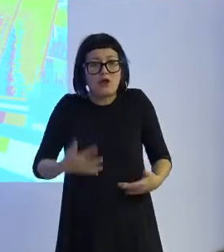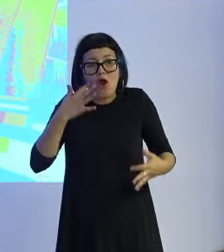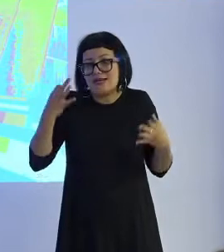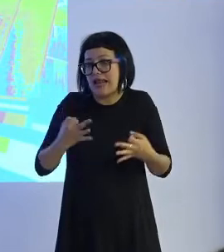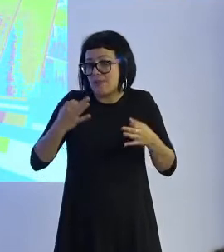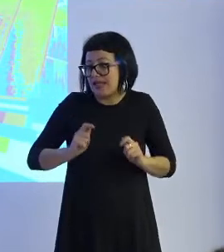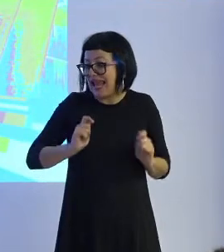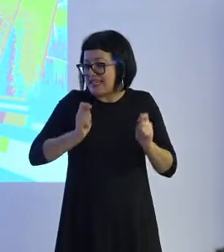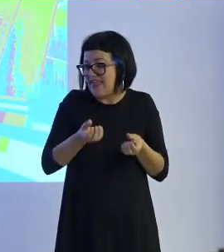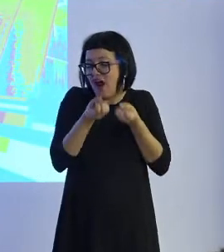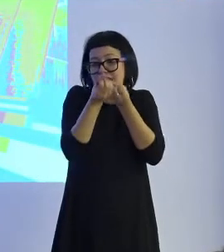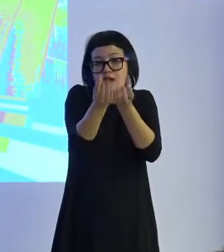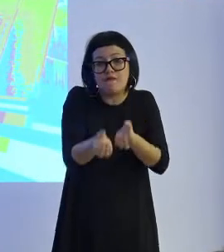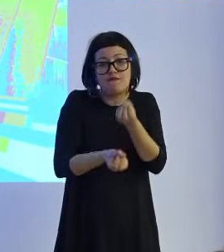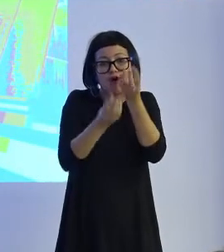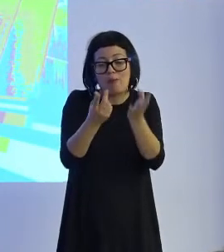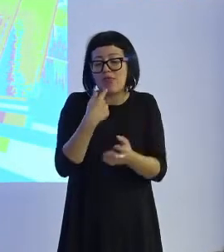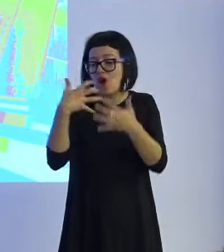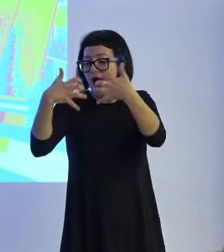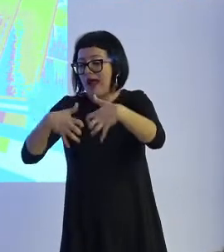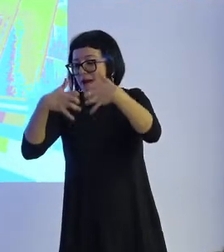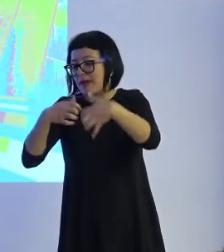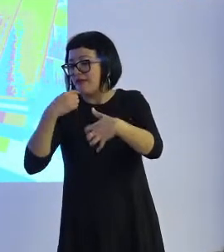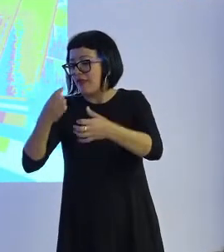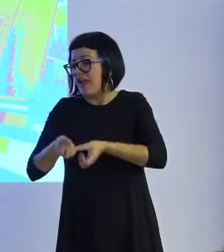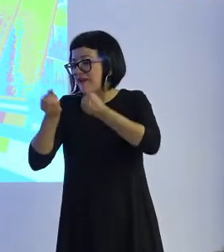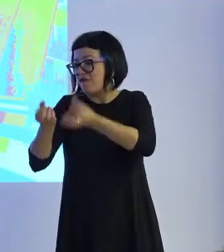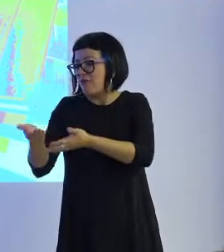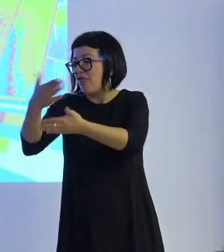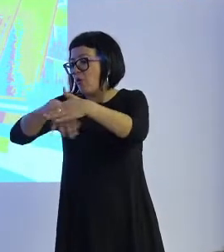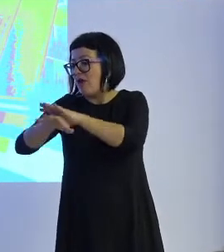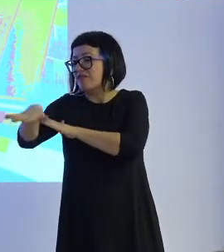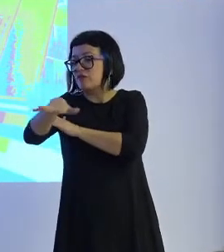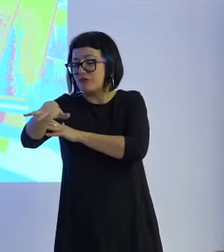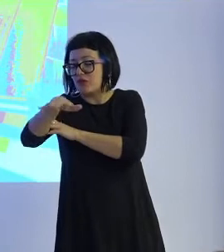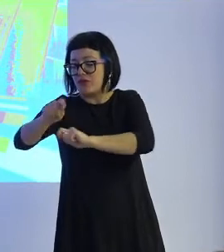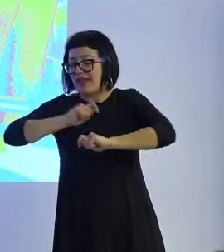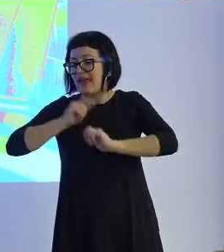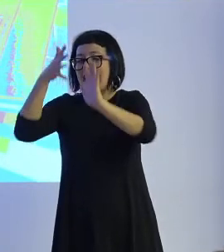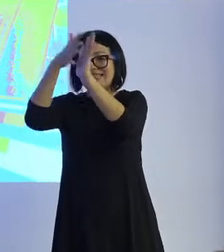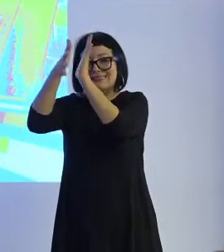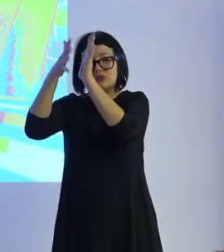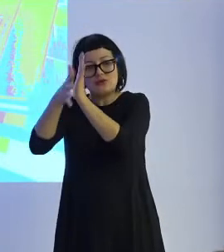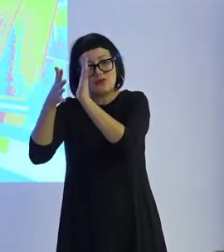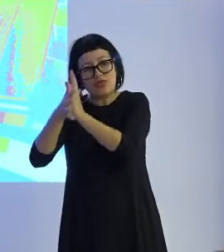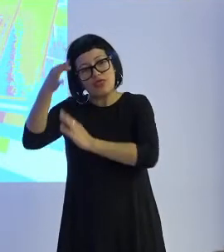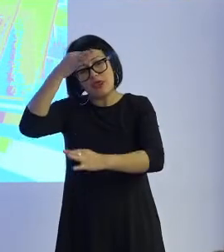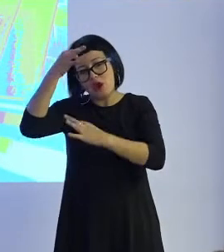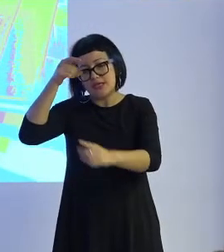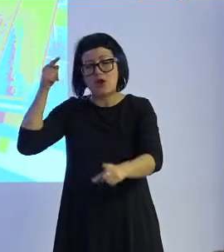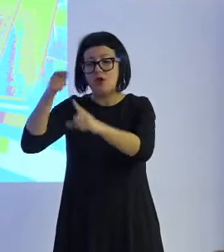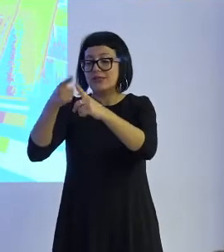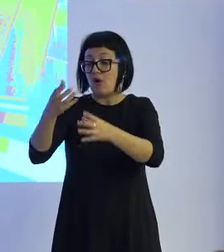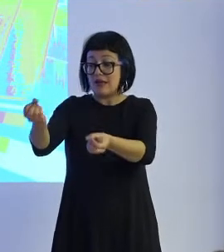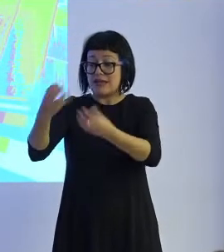le da esa información o le dice a la máquina dónde obtener esa información y el que establece una serie de instrucciones para que con esa